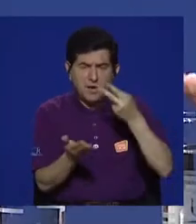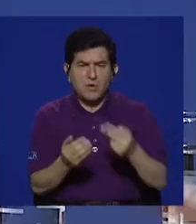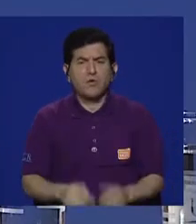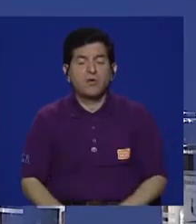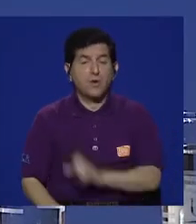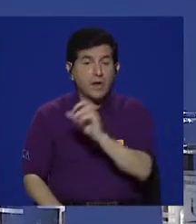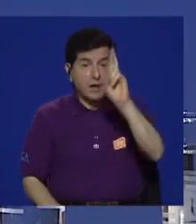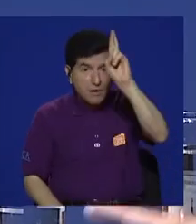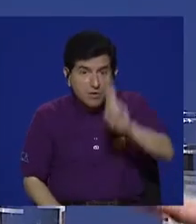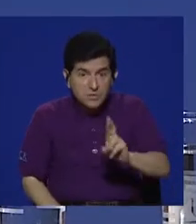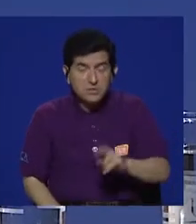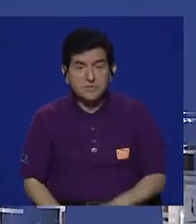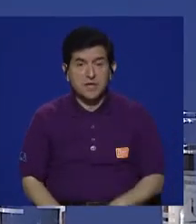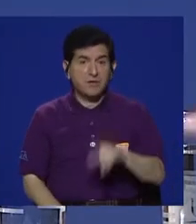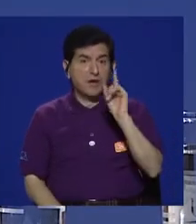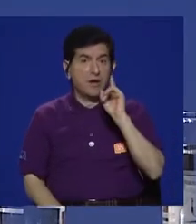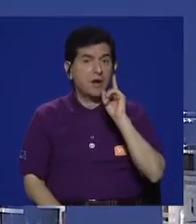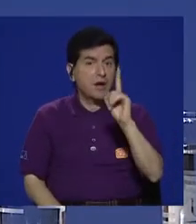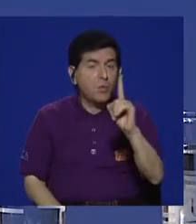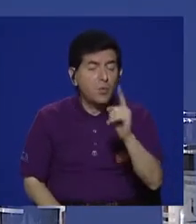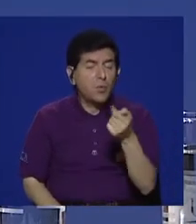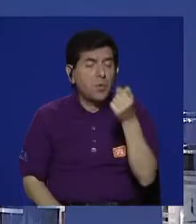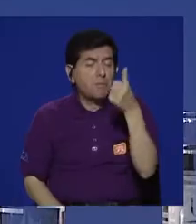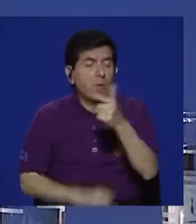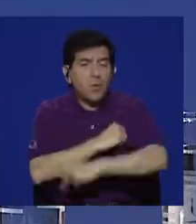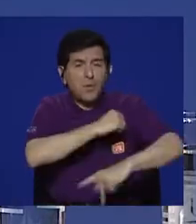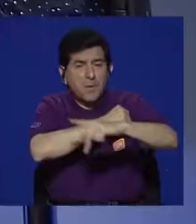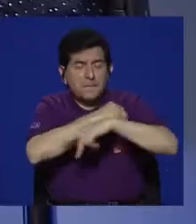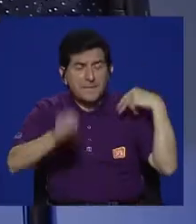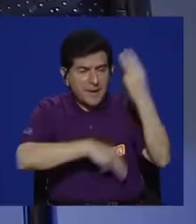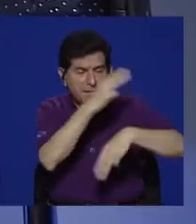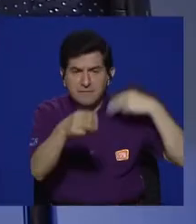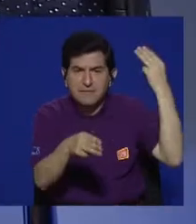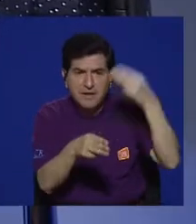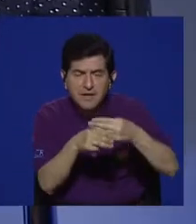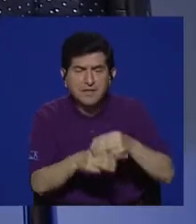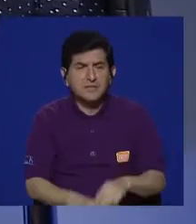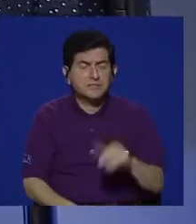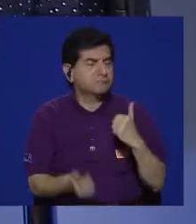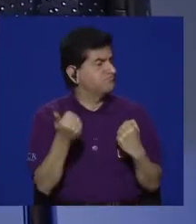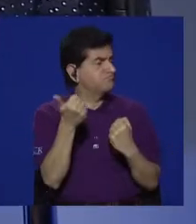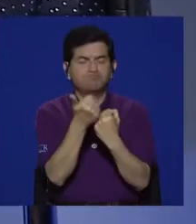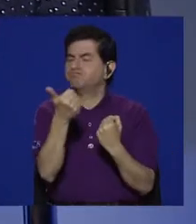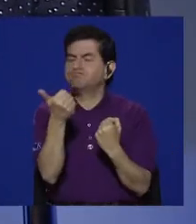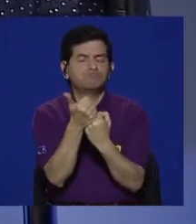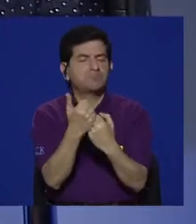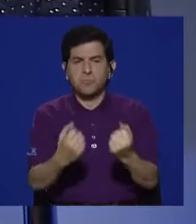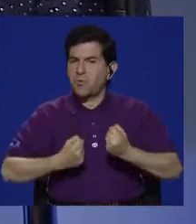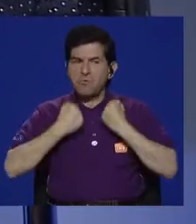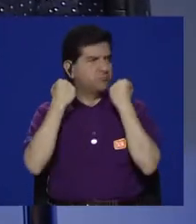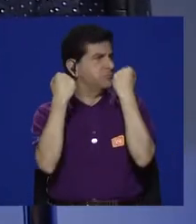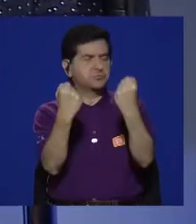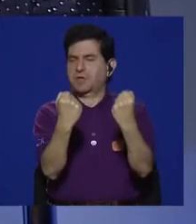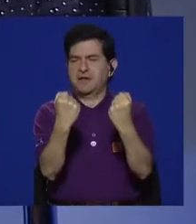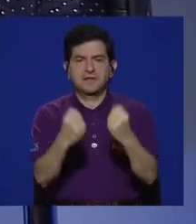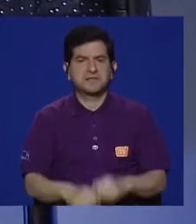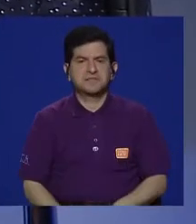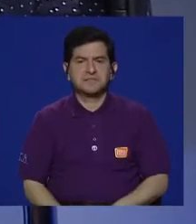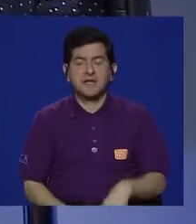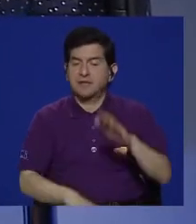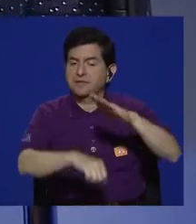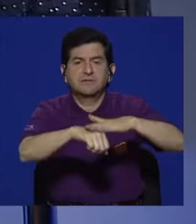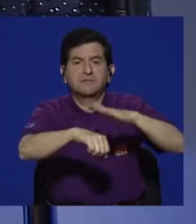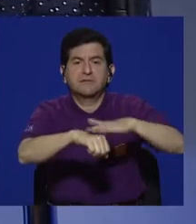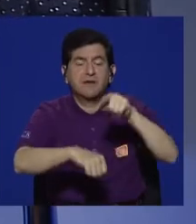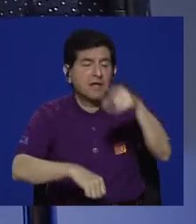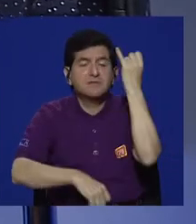viviendo en Centroamérica. Costa Rica es uno de los poquísimos países en el mundo que no ha apoyado, no ha fortalecido